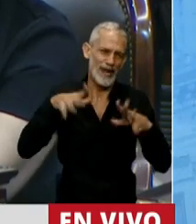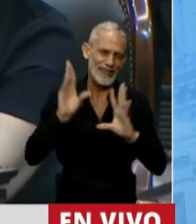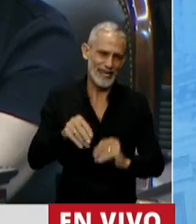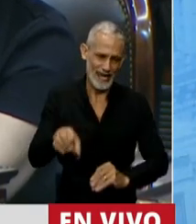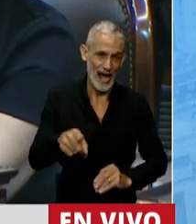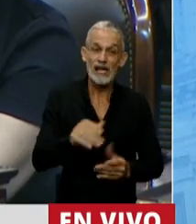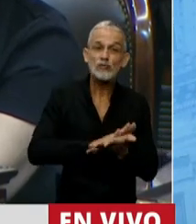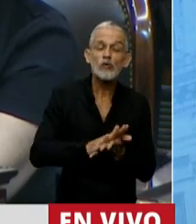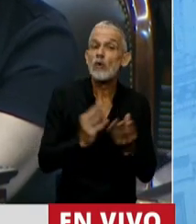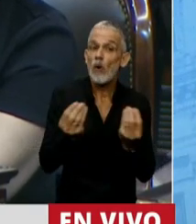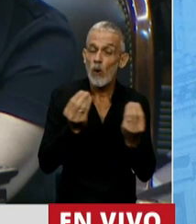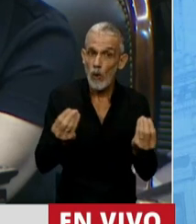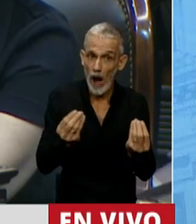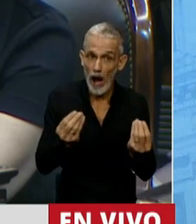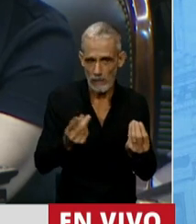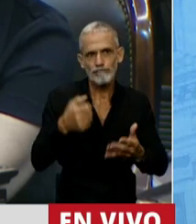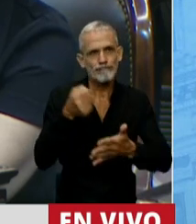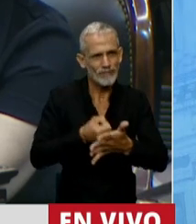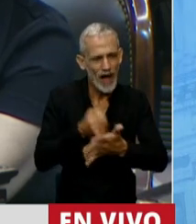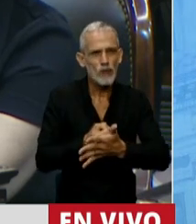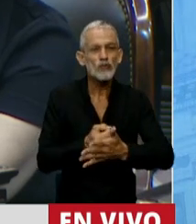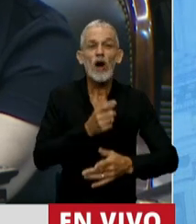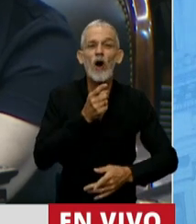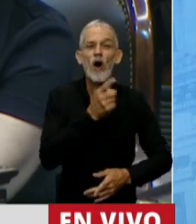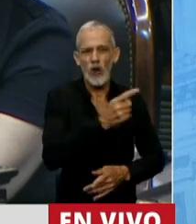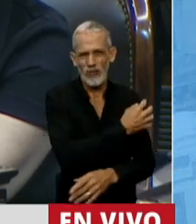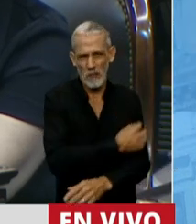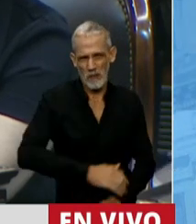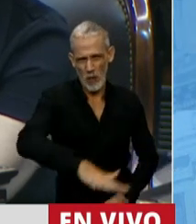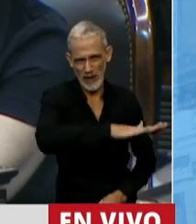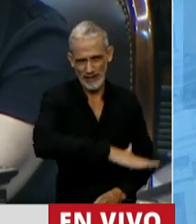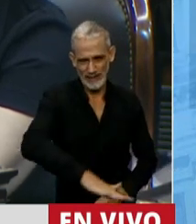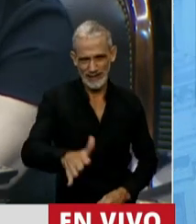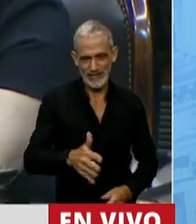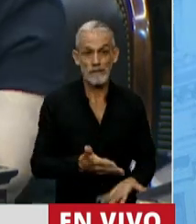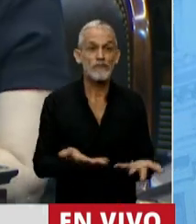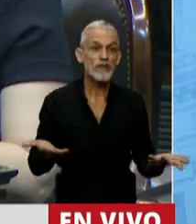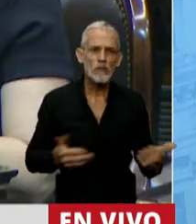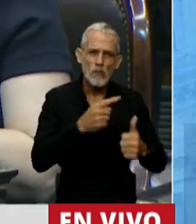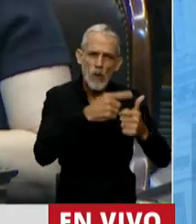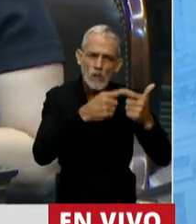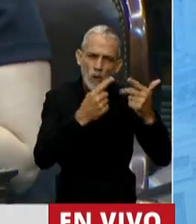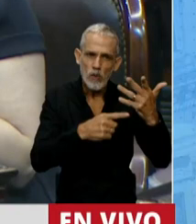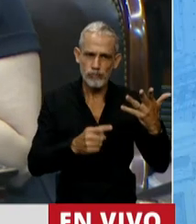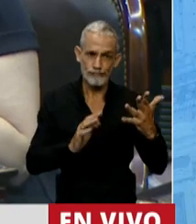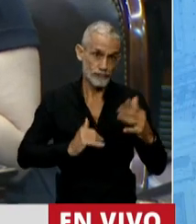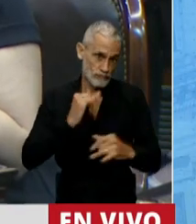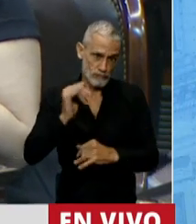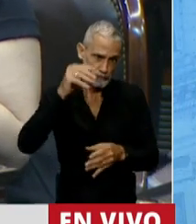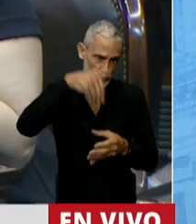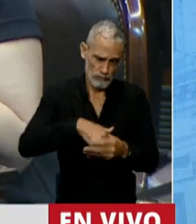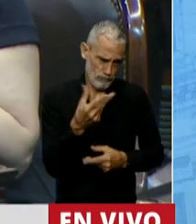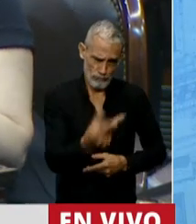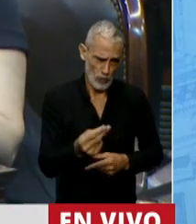La salida, señor presidente, es la lucha contra la pobreza. Por todo esto, adelanto mi voto